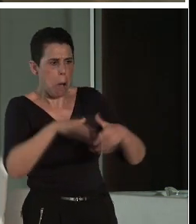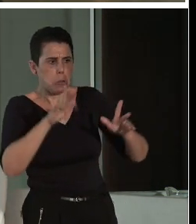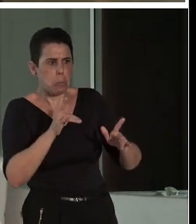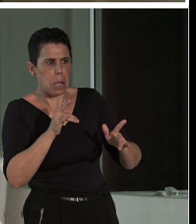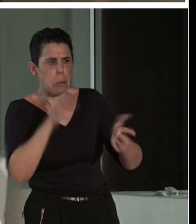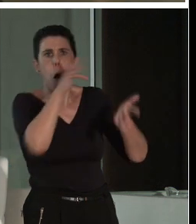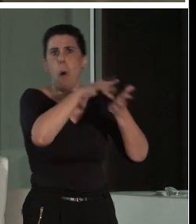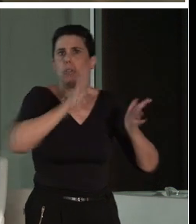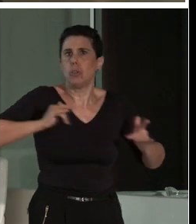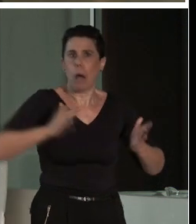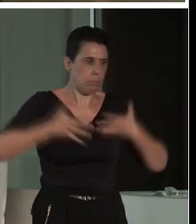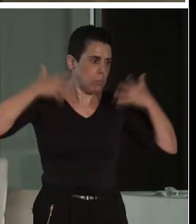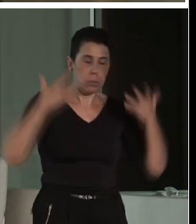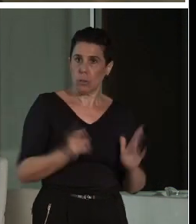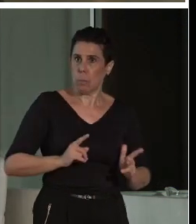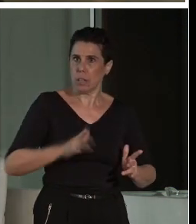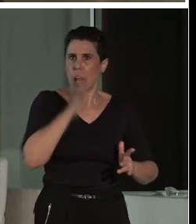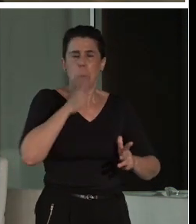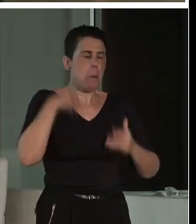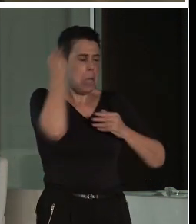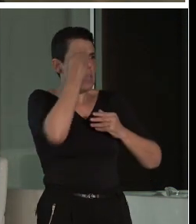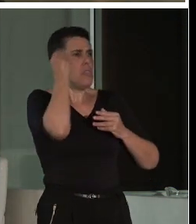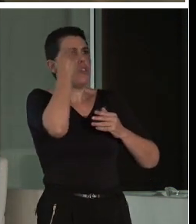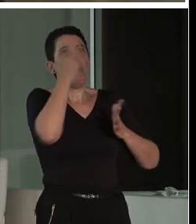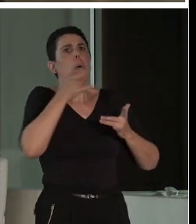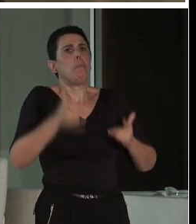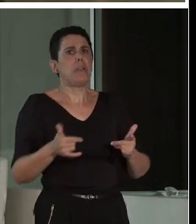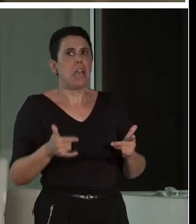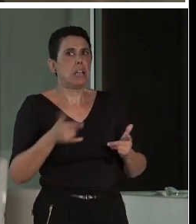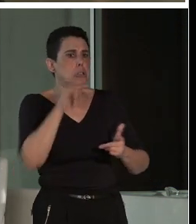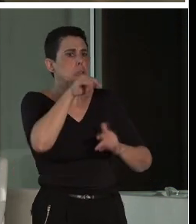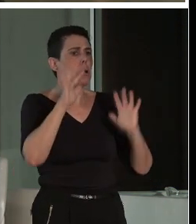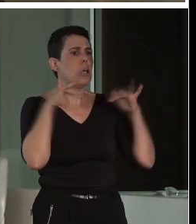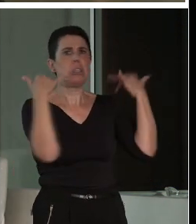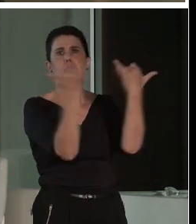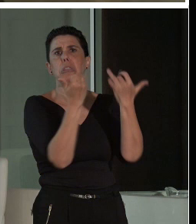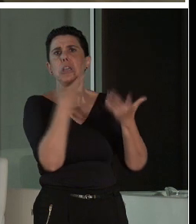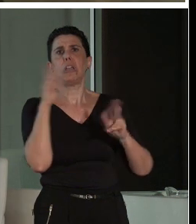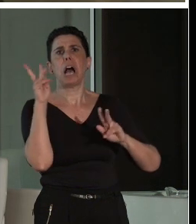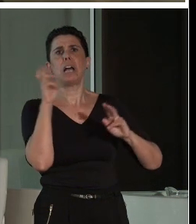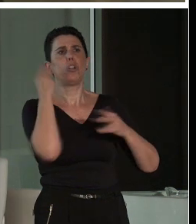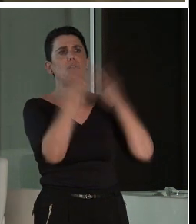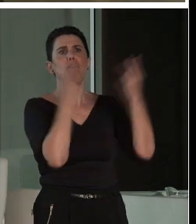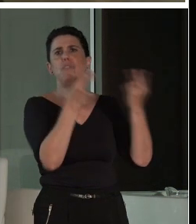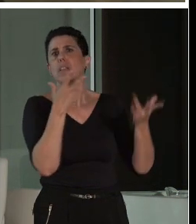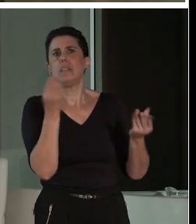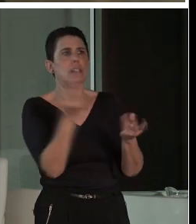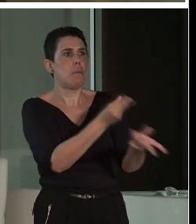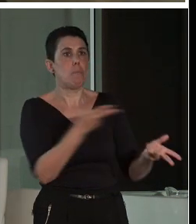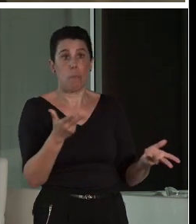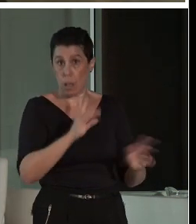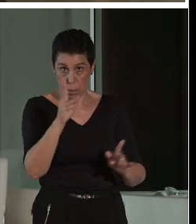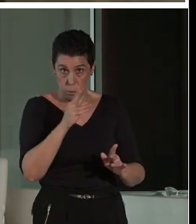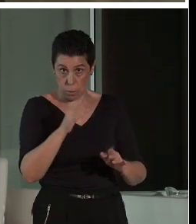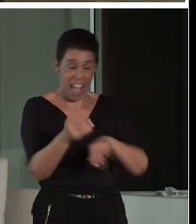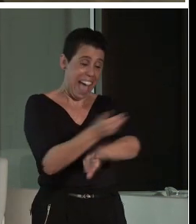ser porque a mí me parece que el teatro es el más visitado. No, debe ser planificada. Aquí tenéis, bueno, pues,